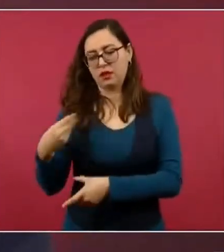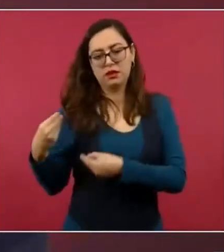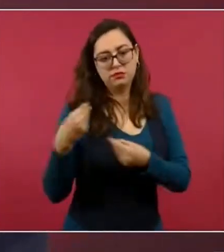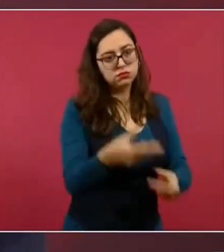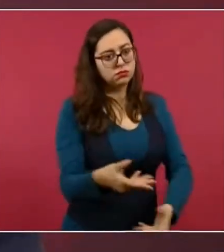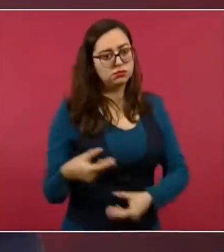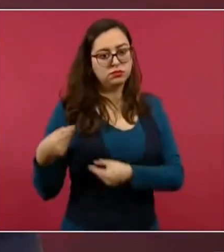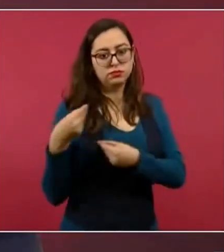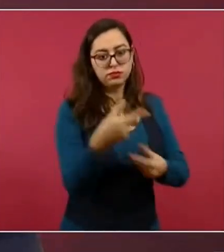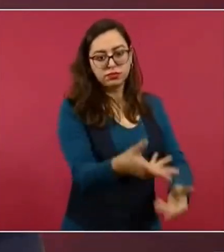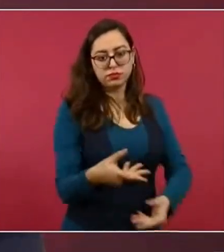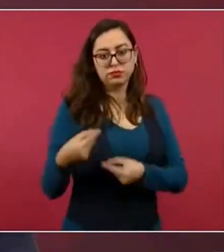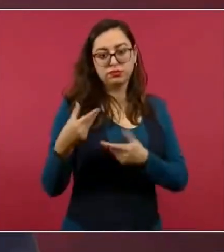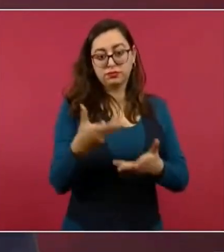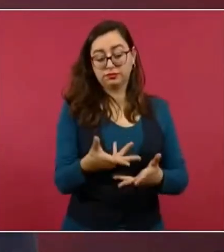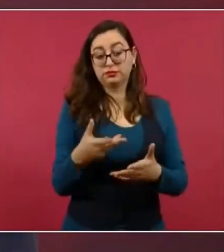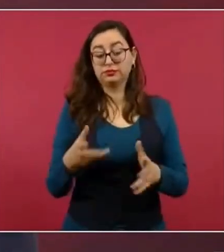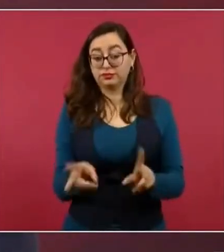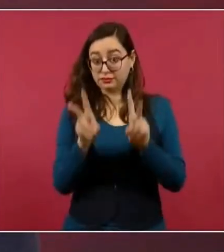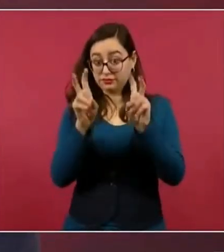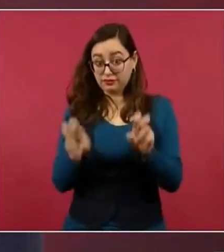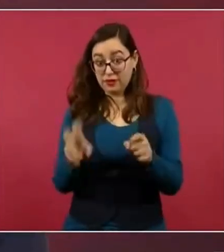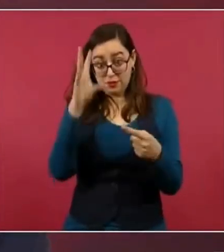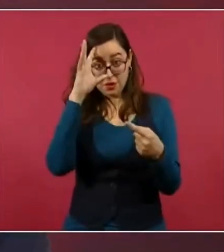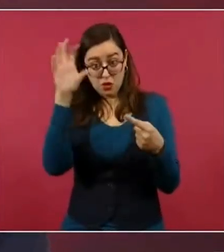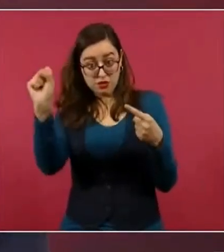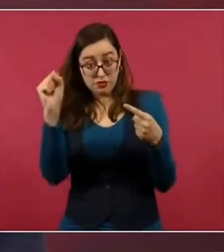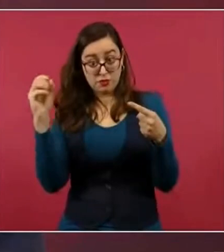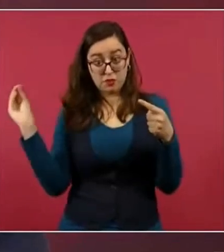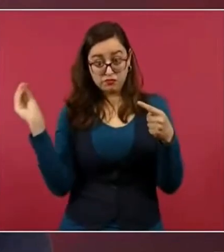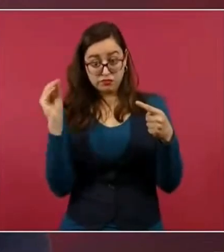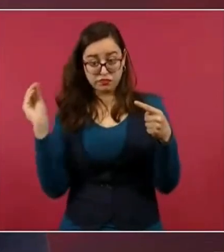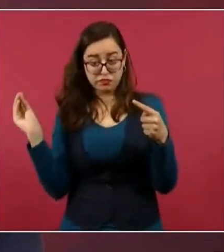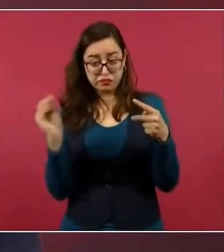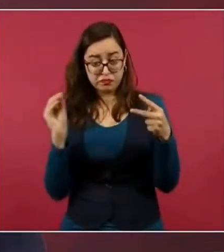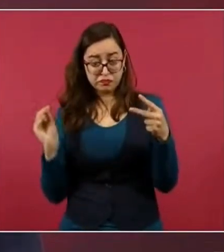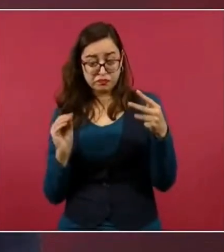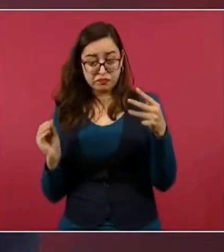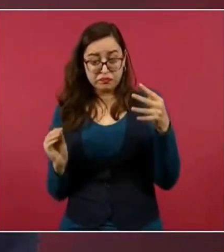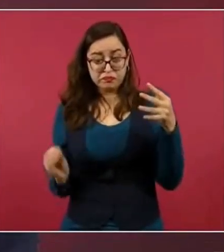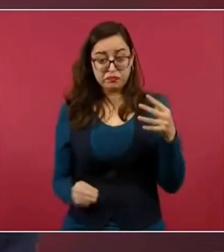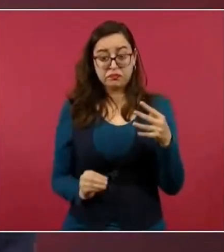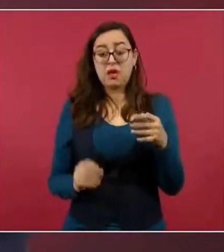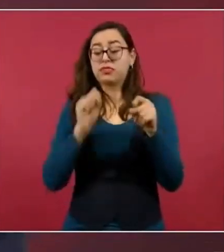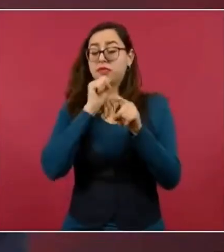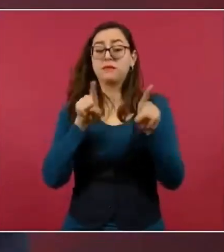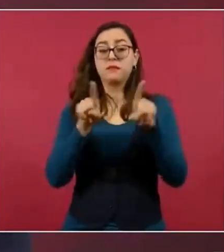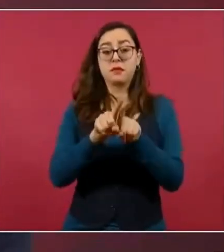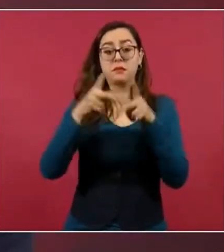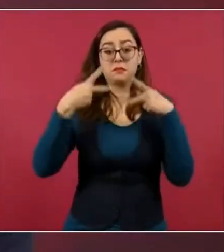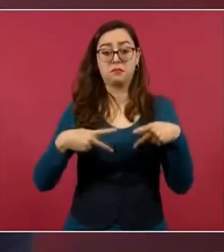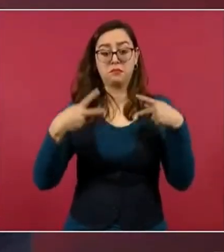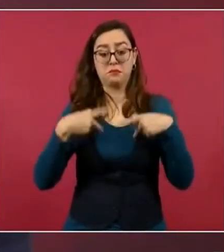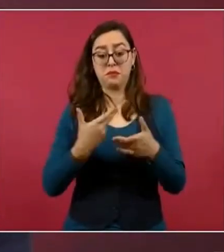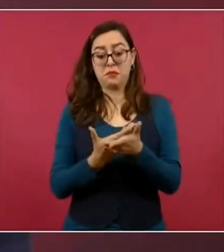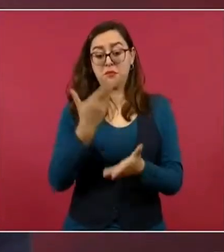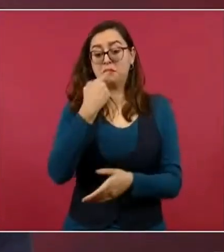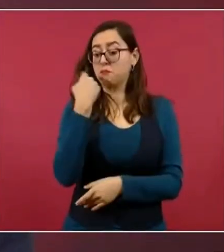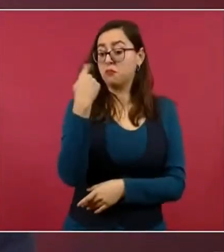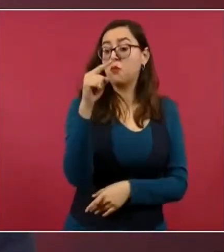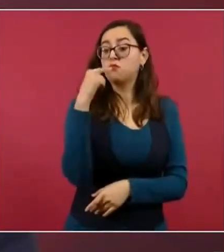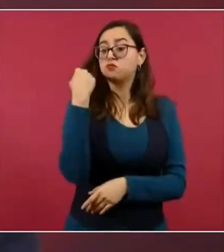solamente los conceptos y por eso se pudo hacer esta denuncia, sino además se ampliaron el número de personas, empezando por funcionarios